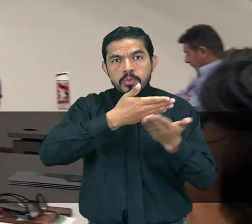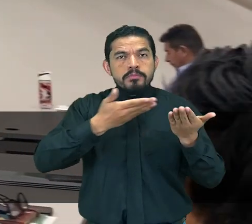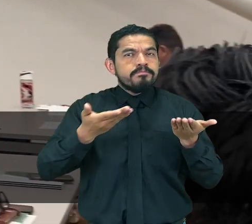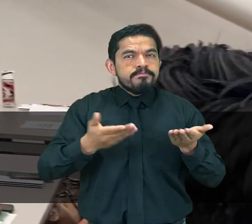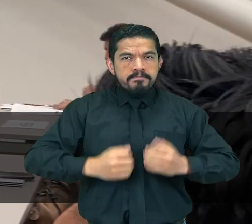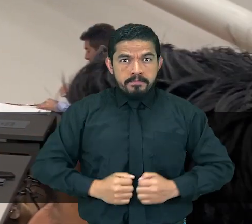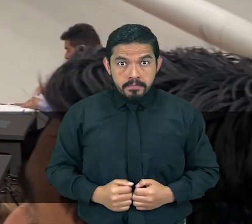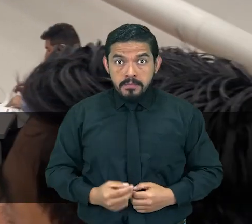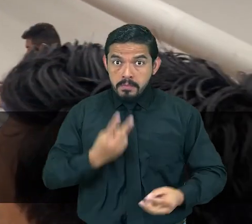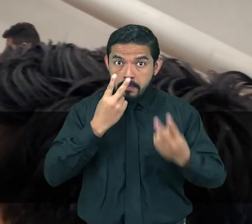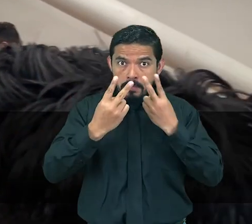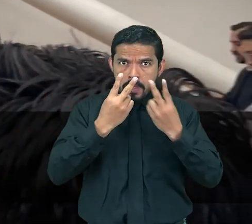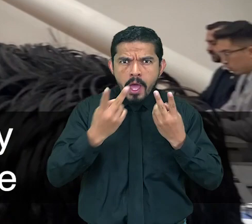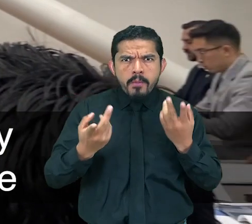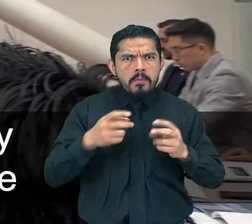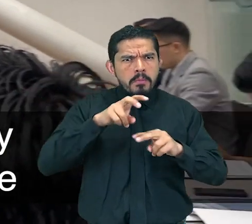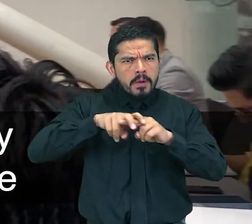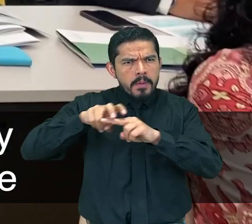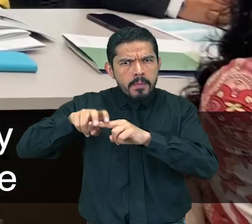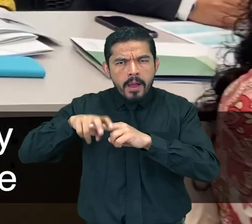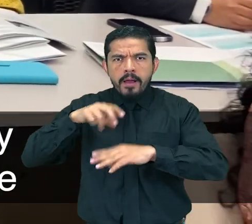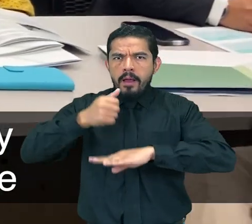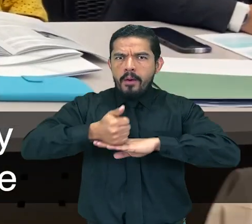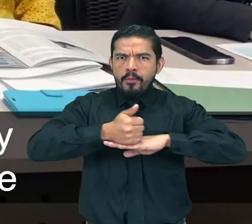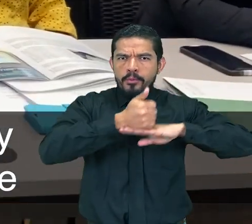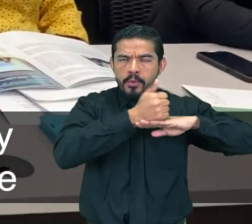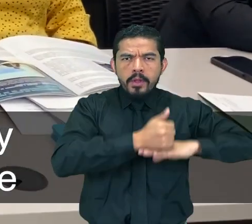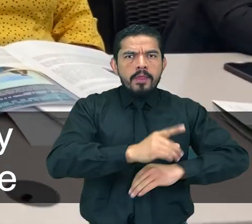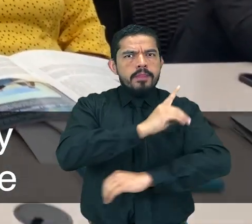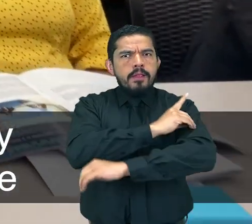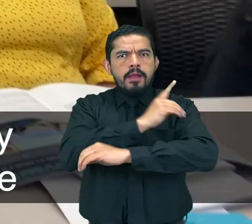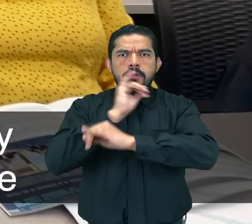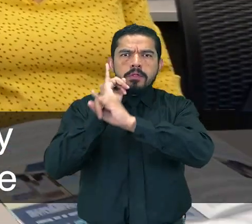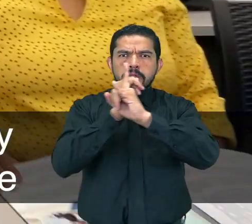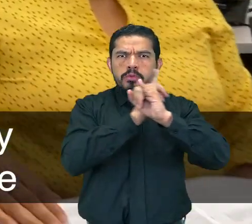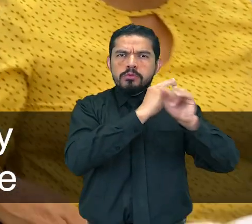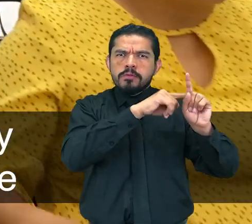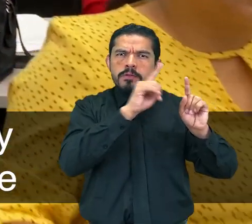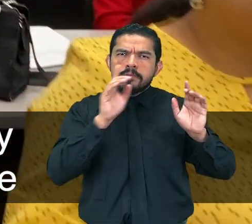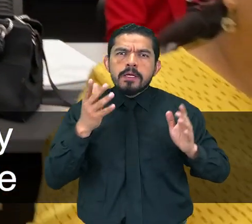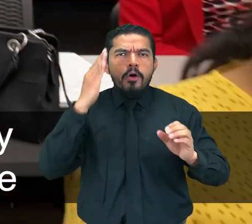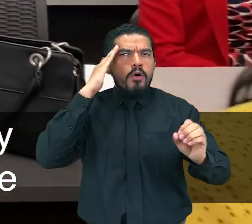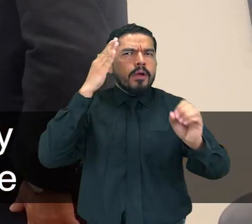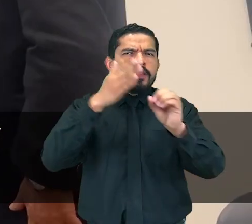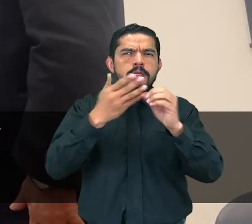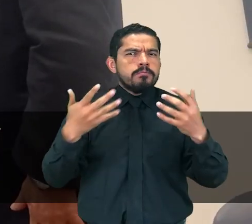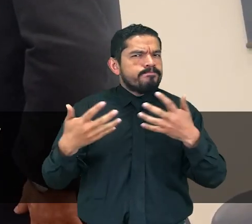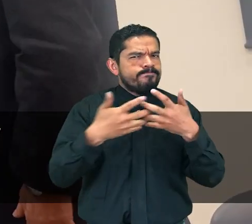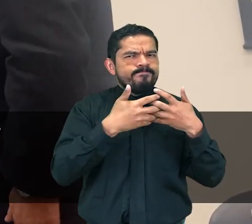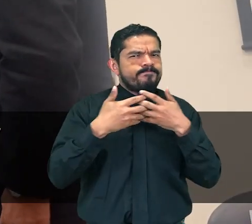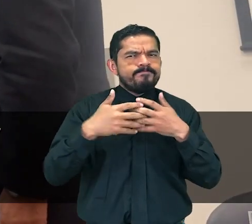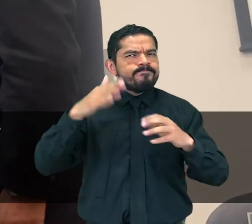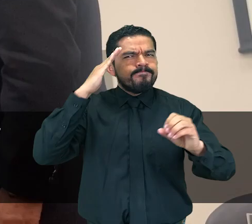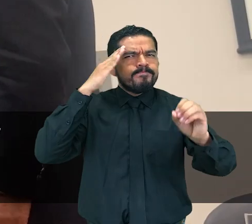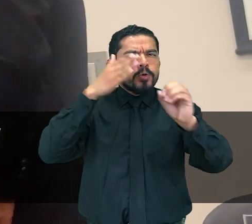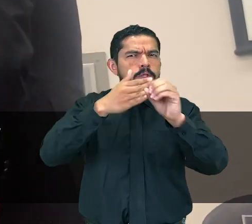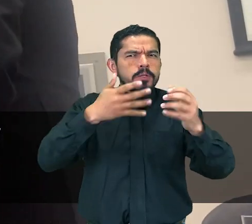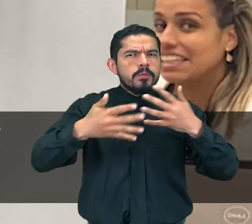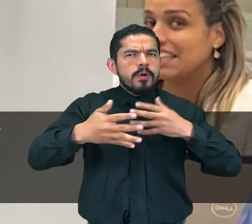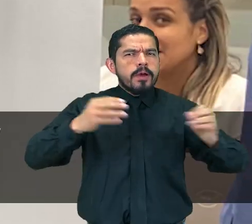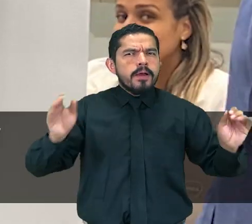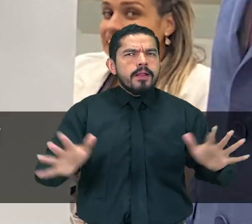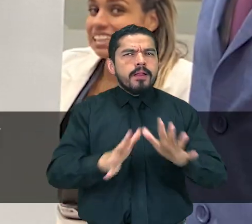Social. En el evento, se evidenció la presencia de autoridades y delegados de instituciones públicas que buscamos promover la